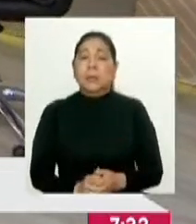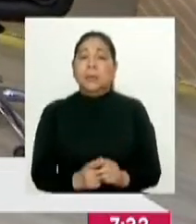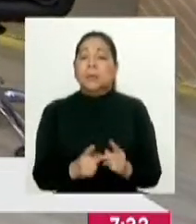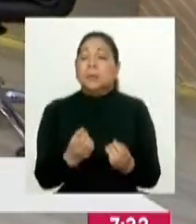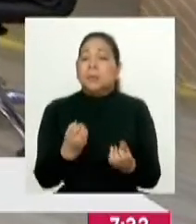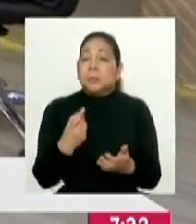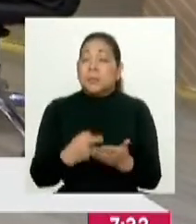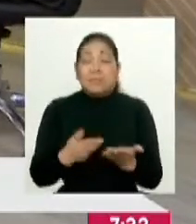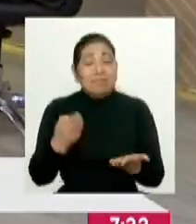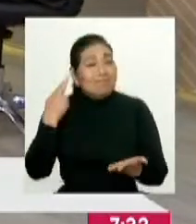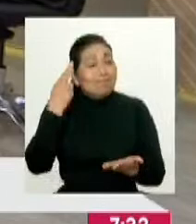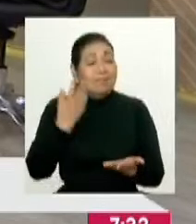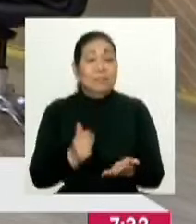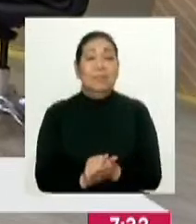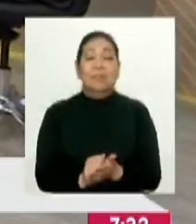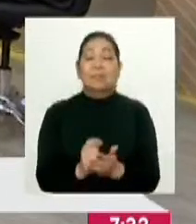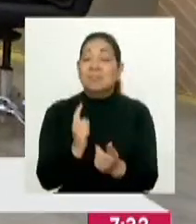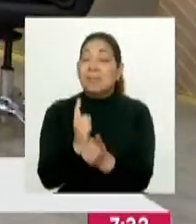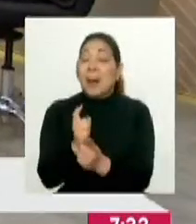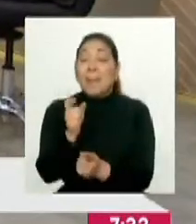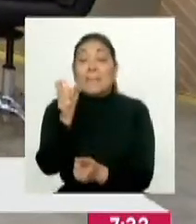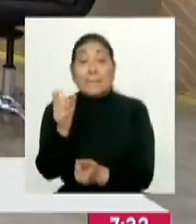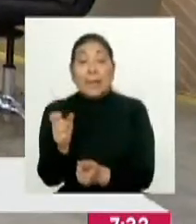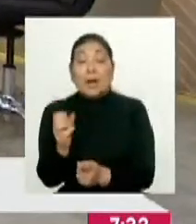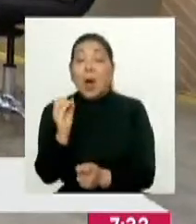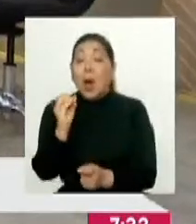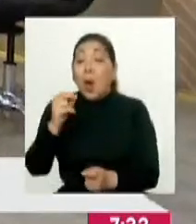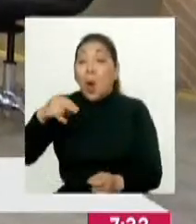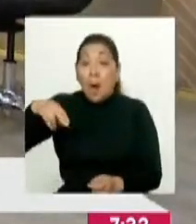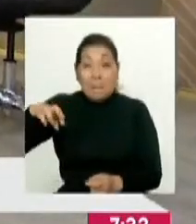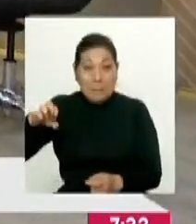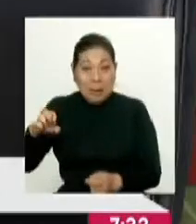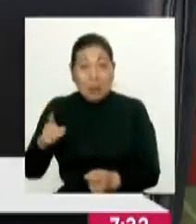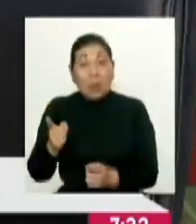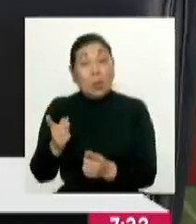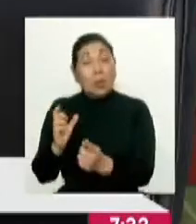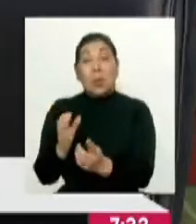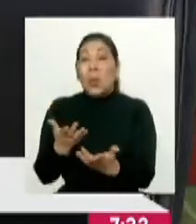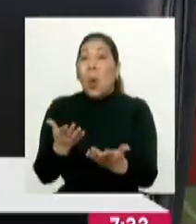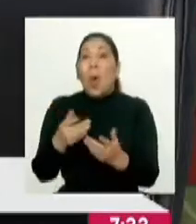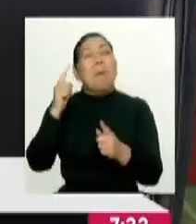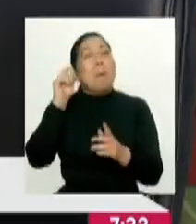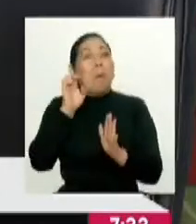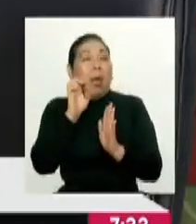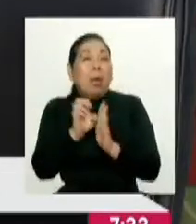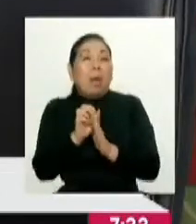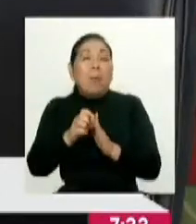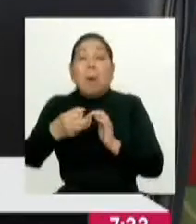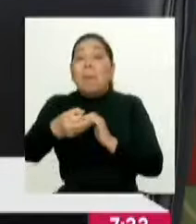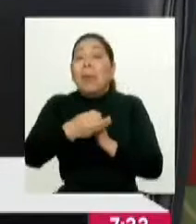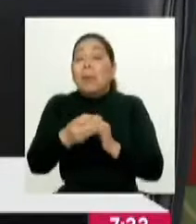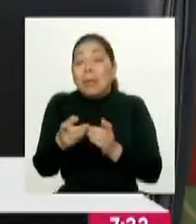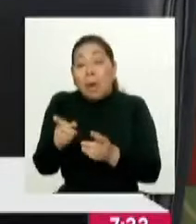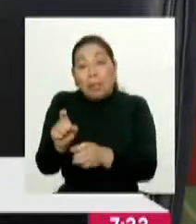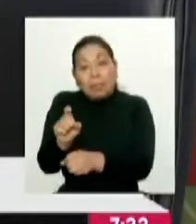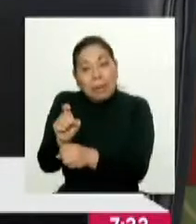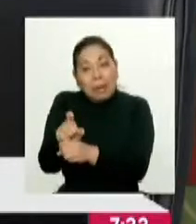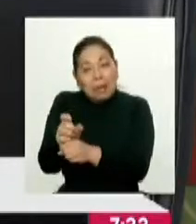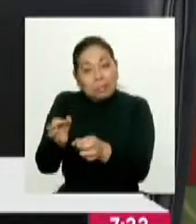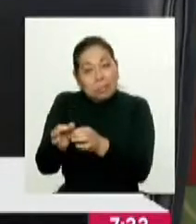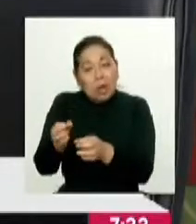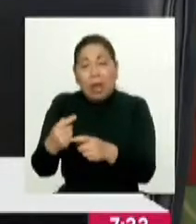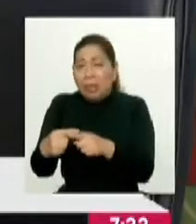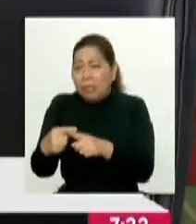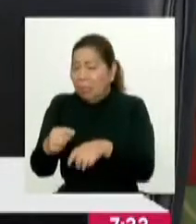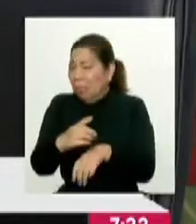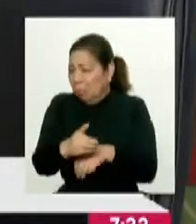Y por esa razón van a encontrar personal de OMPE sobre este tema en específico, que los van a poder orientar en todas las oficinas